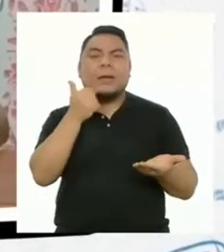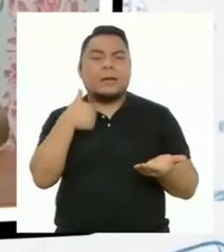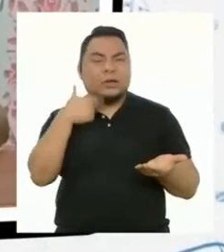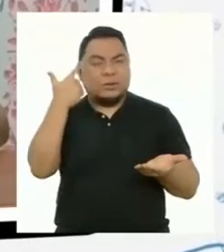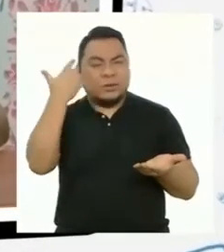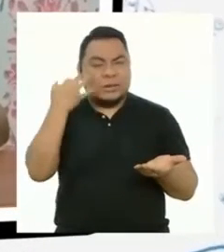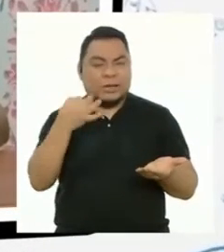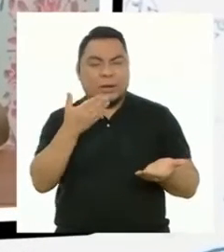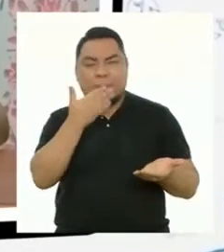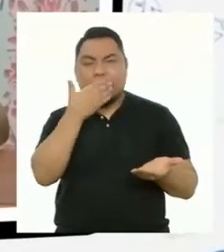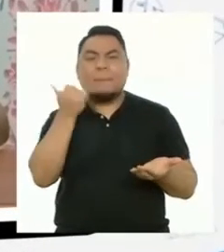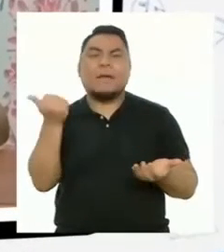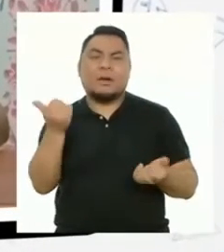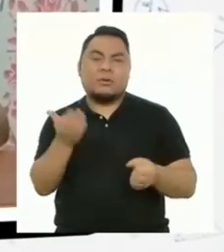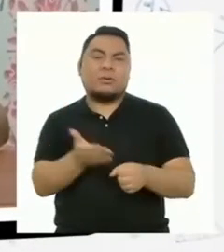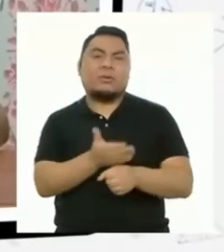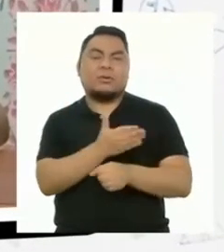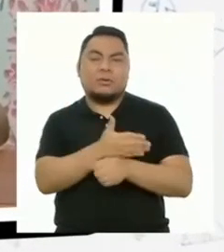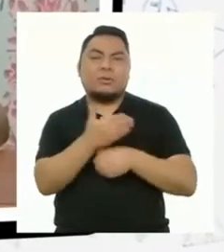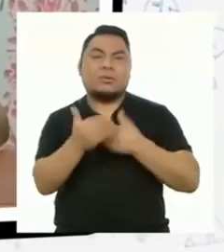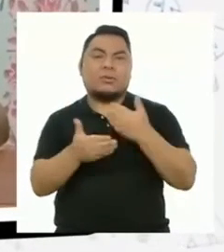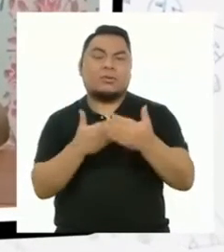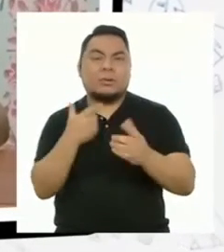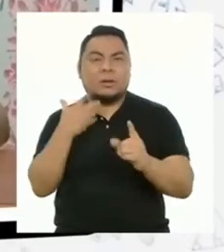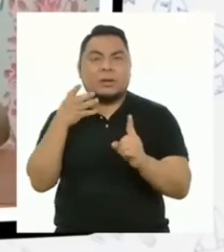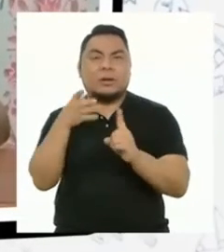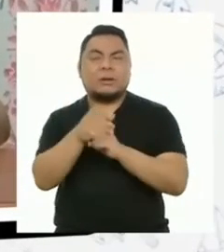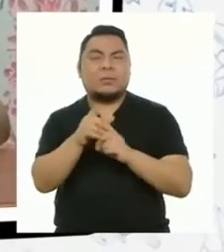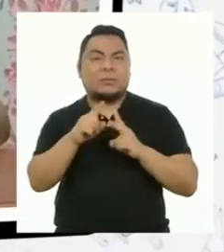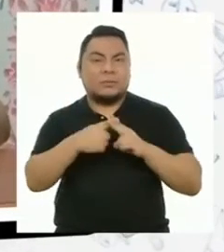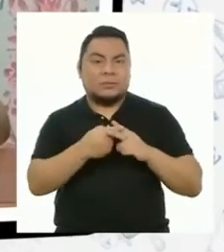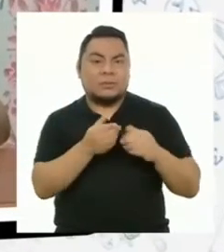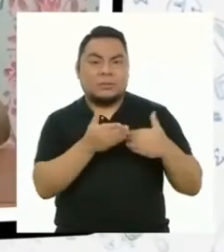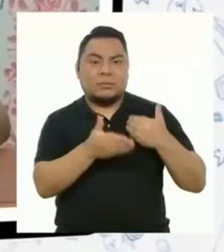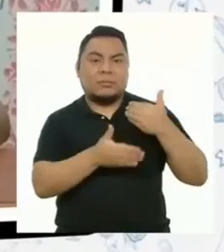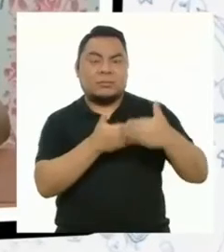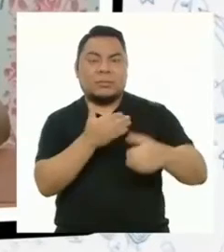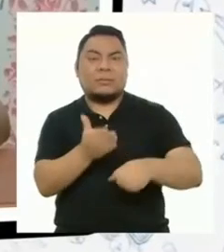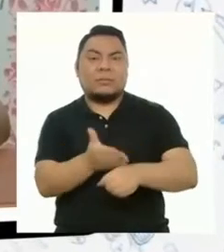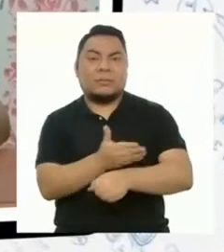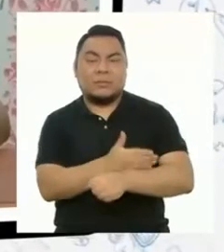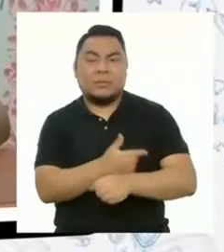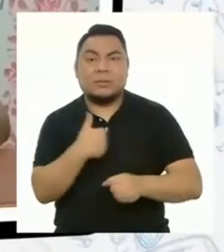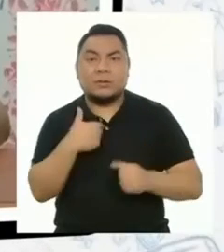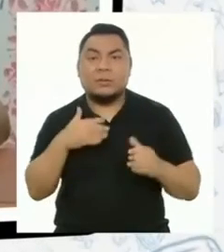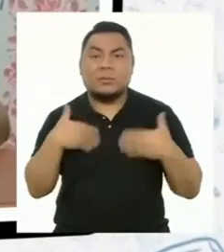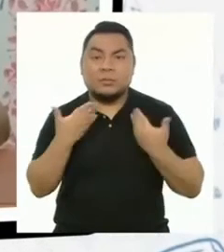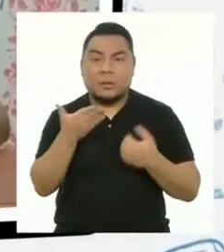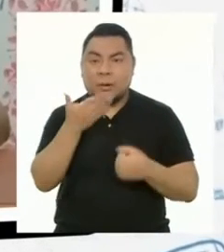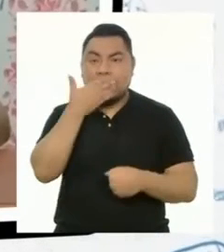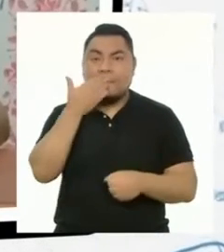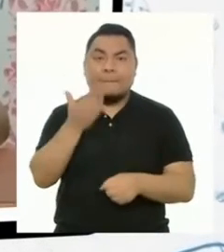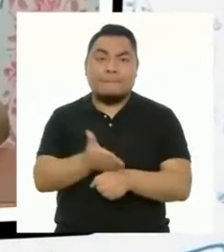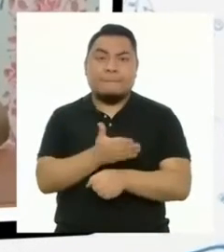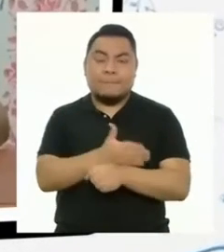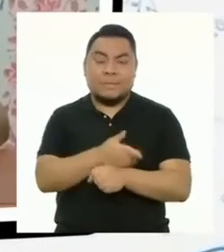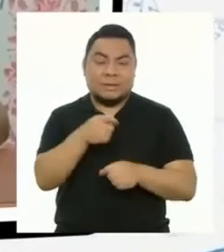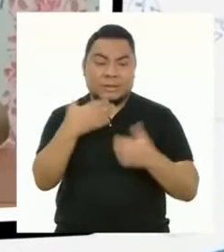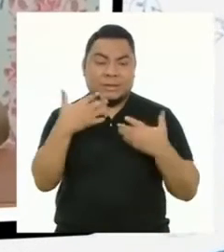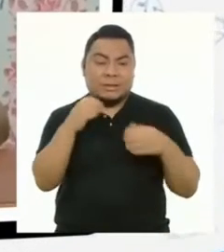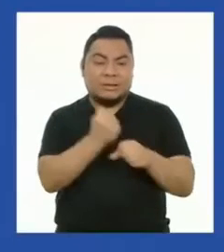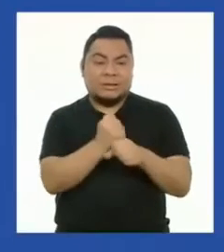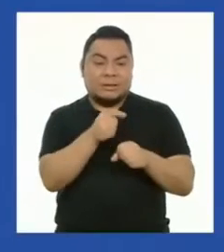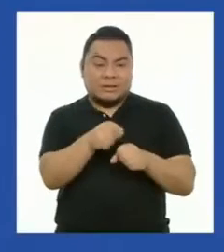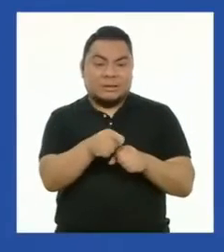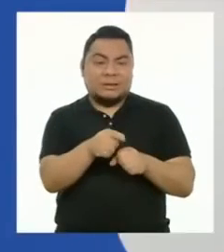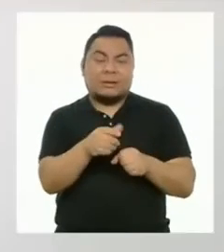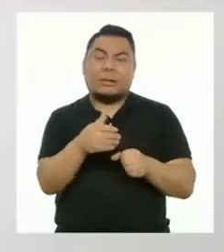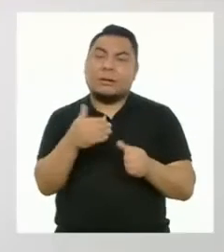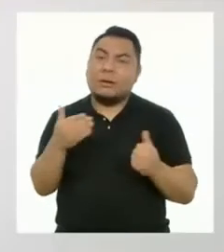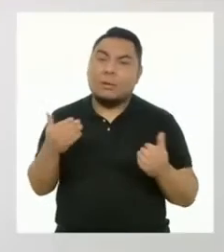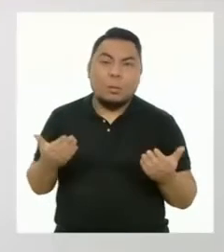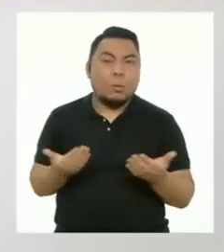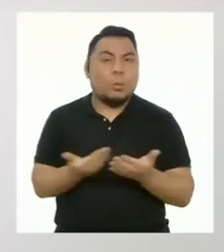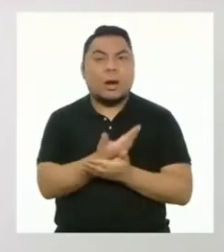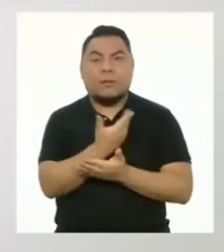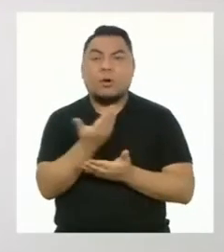mejor algunos retos que cumplimos al comienzo. ¿Puedo mejorar los productos que ya he trabajado?